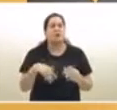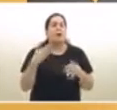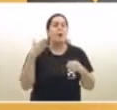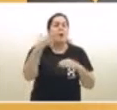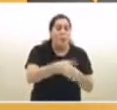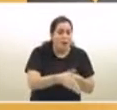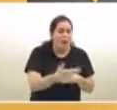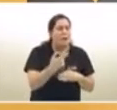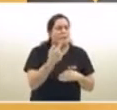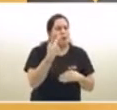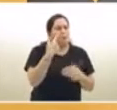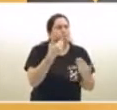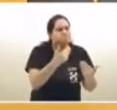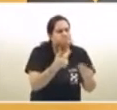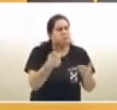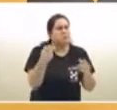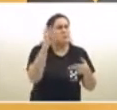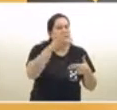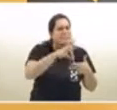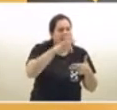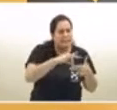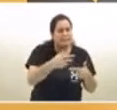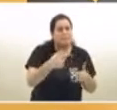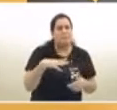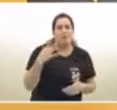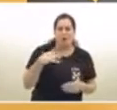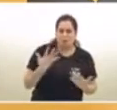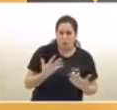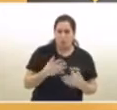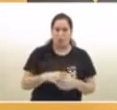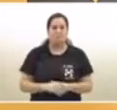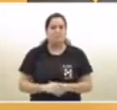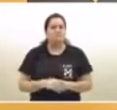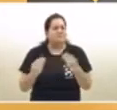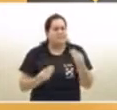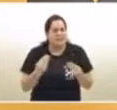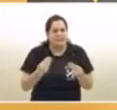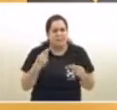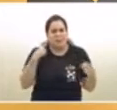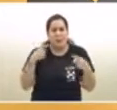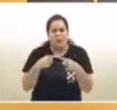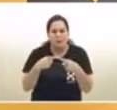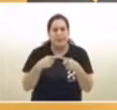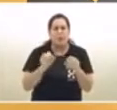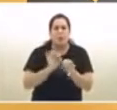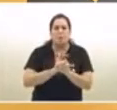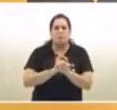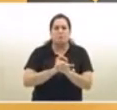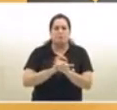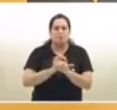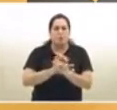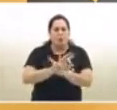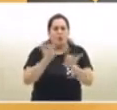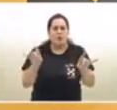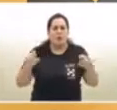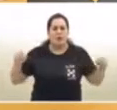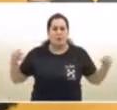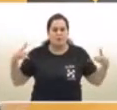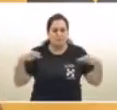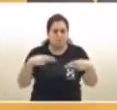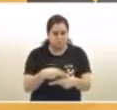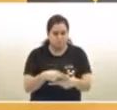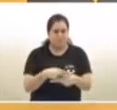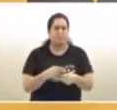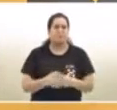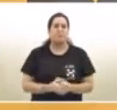alto de contagio. Con todo esto, lo que vamos entonces cortando la cadena de contagios, reduciendo el riesgo que alguien contagiado contagie a otra